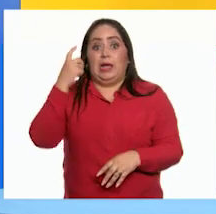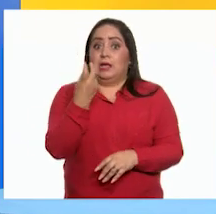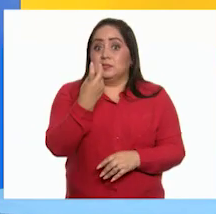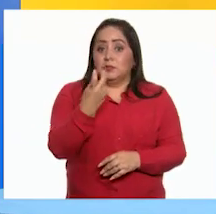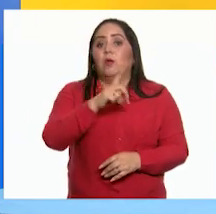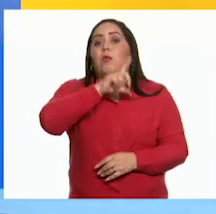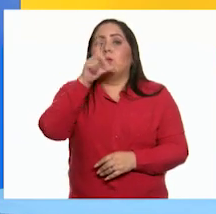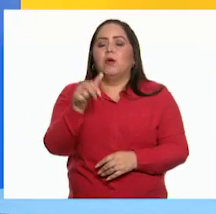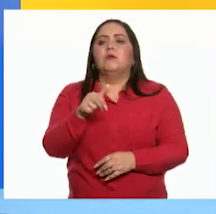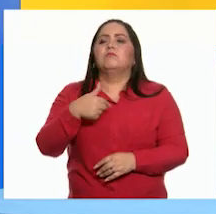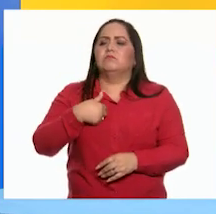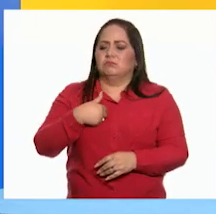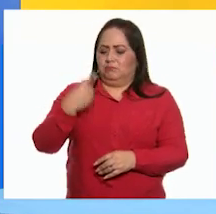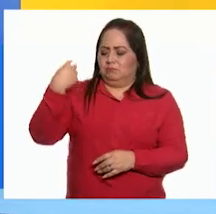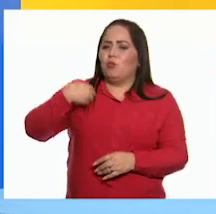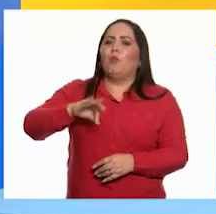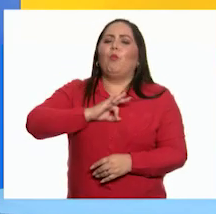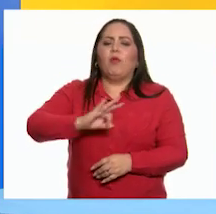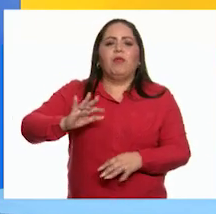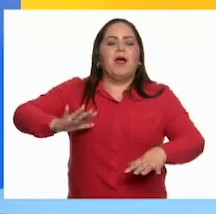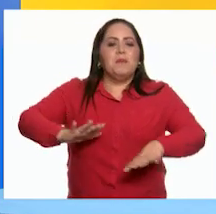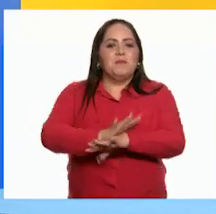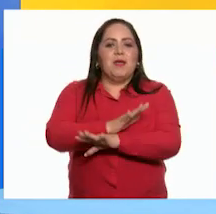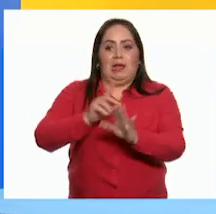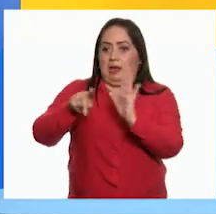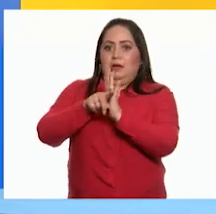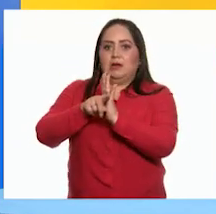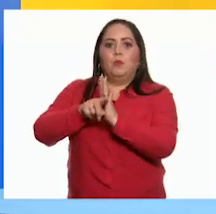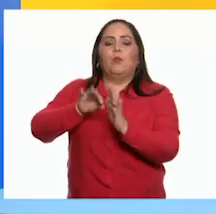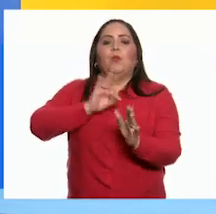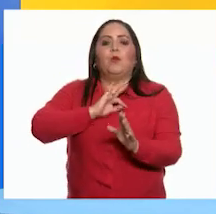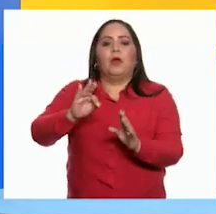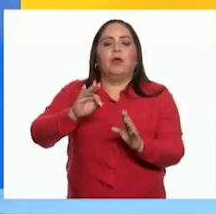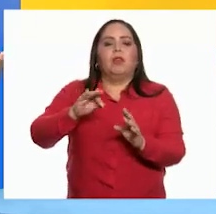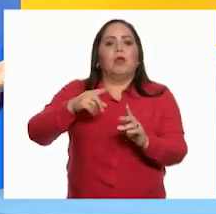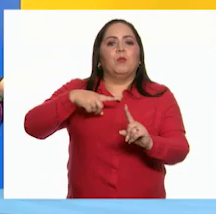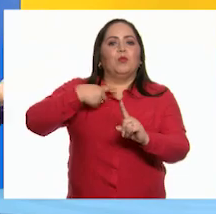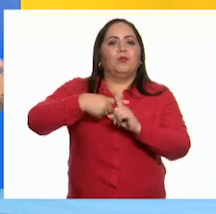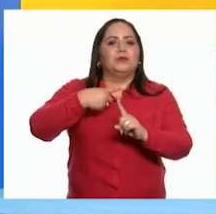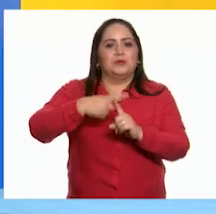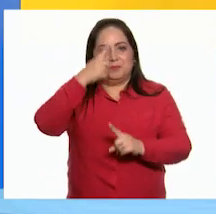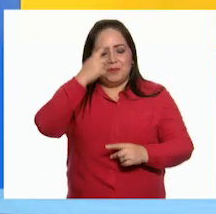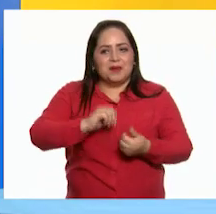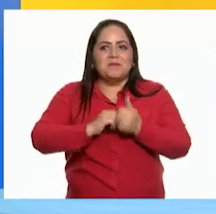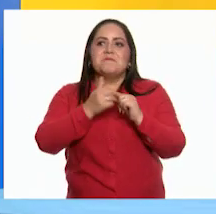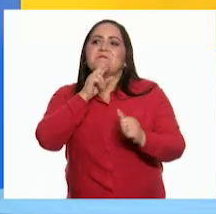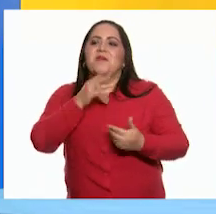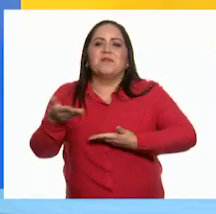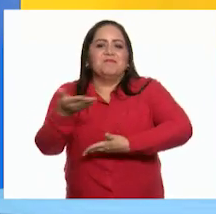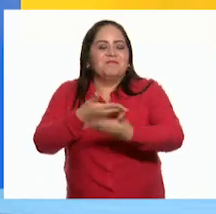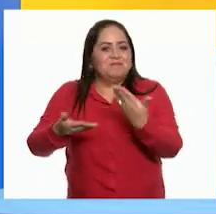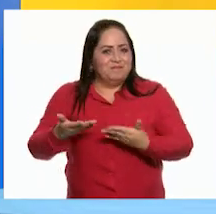manera Serás capaz de cambiar un sentimiento negativo Por uno constructivo Para mejorar la convivencia